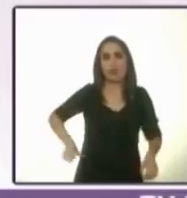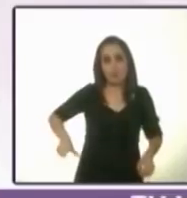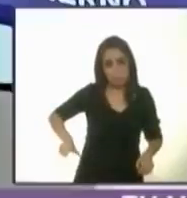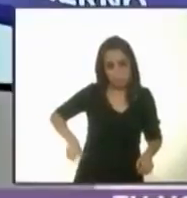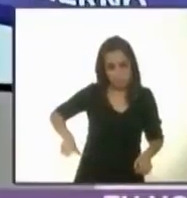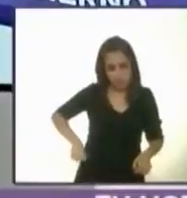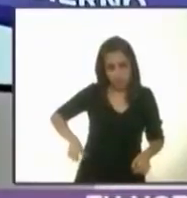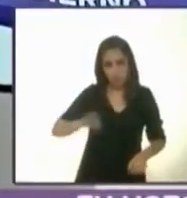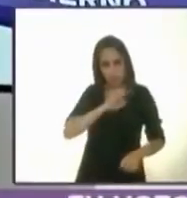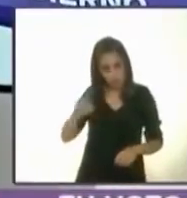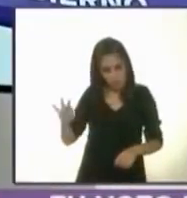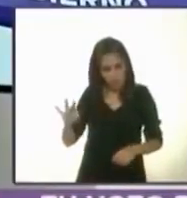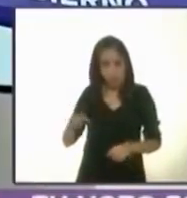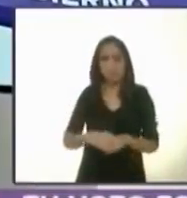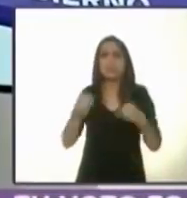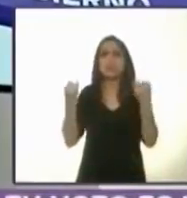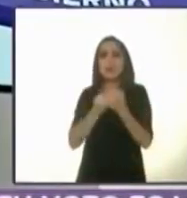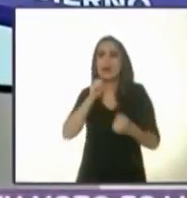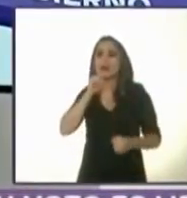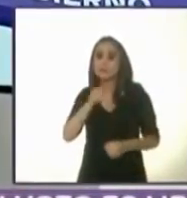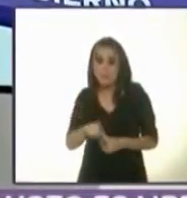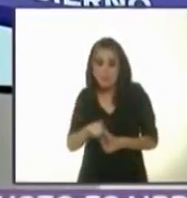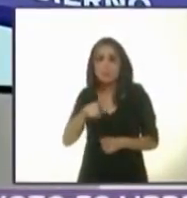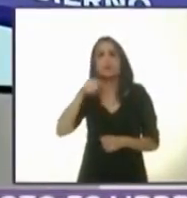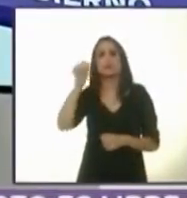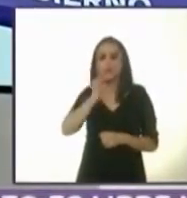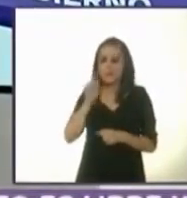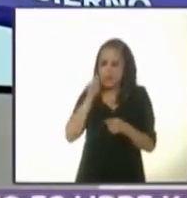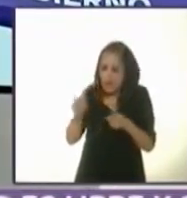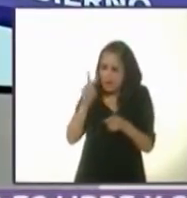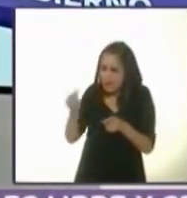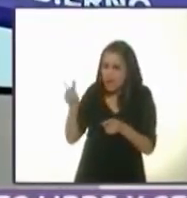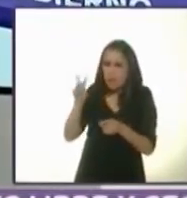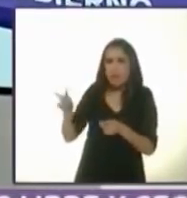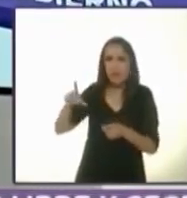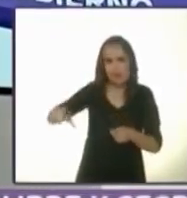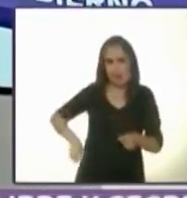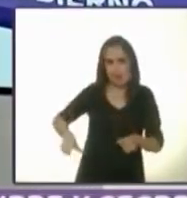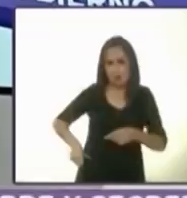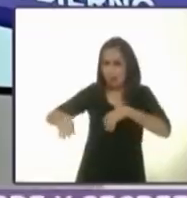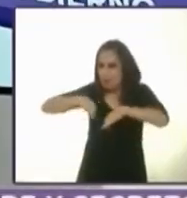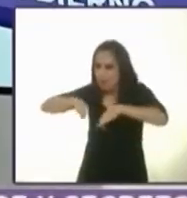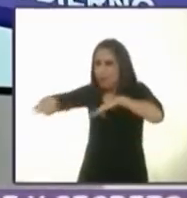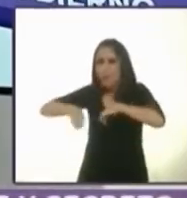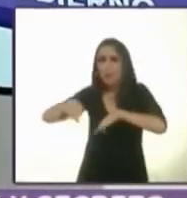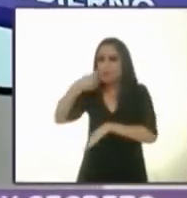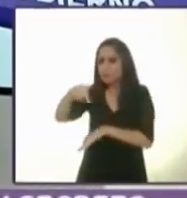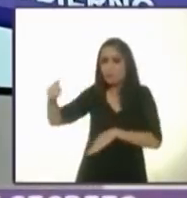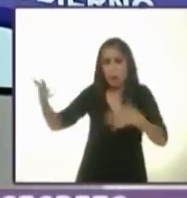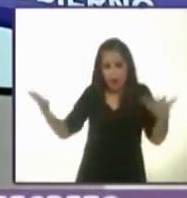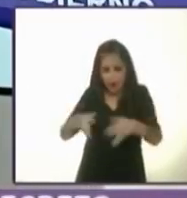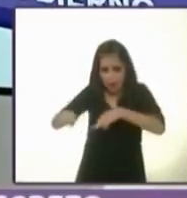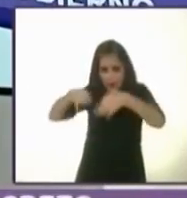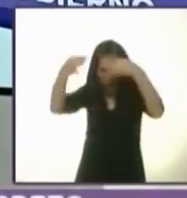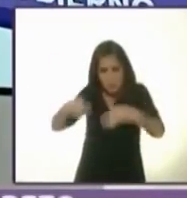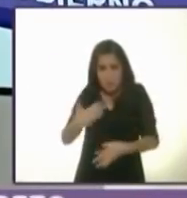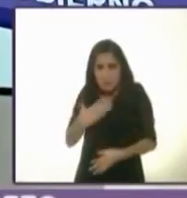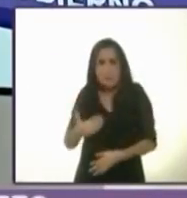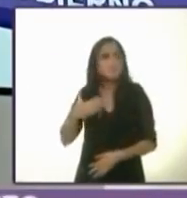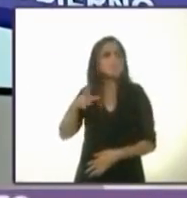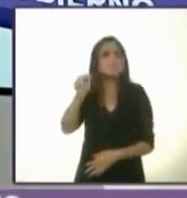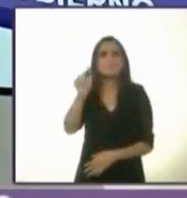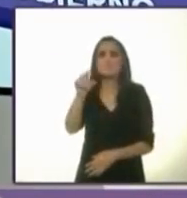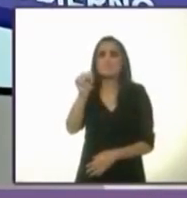es muy importante decir que es frecuente que nos encontremos a muchos servidores públicos que no están haciendo su función de manera eficiente.